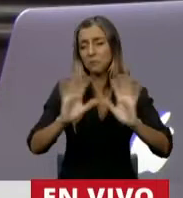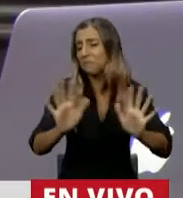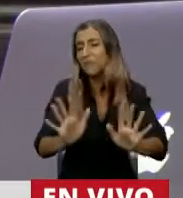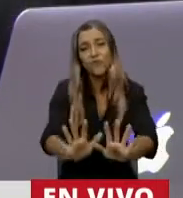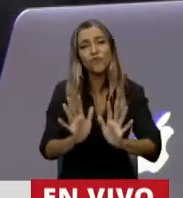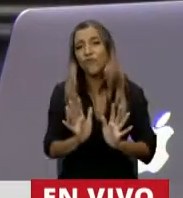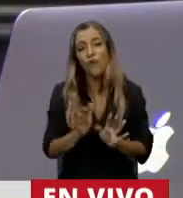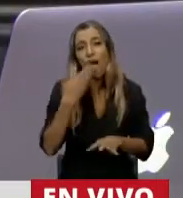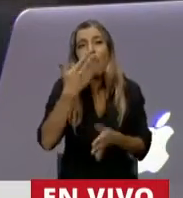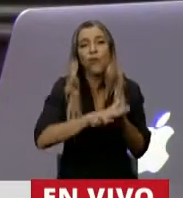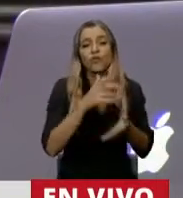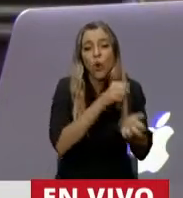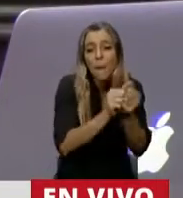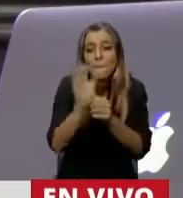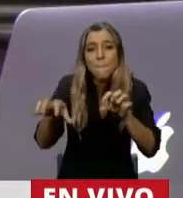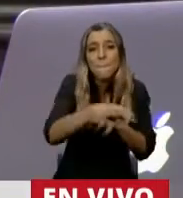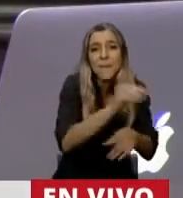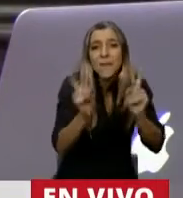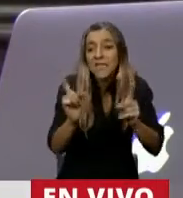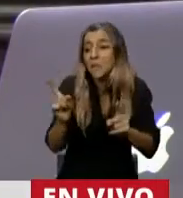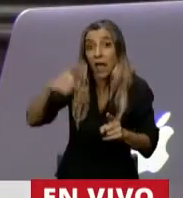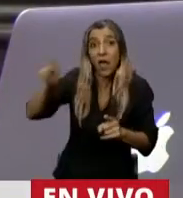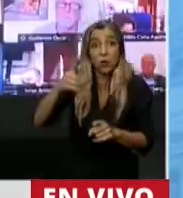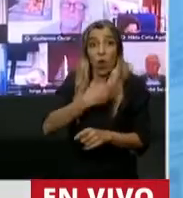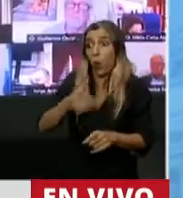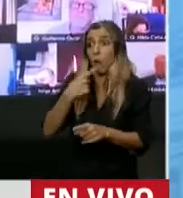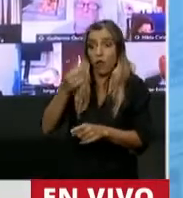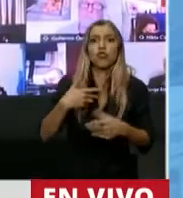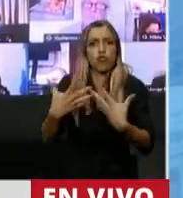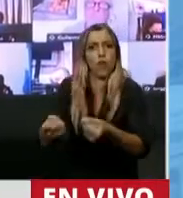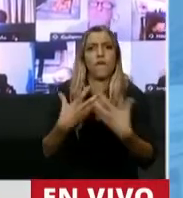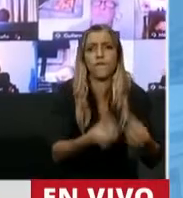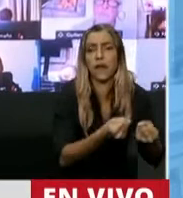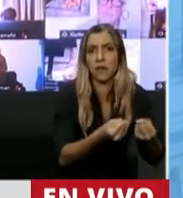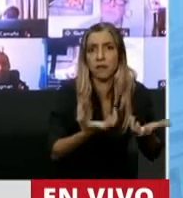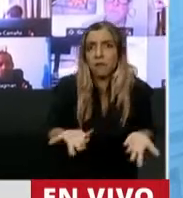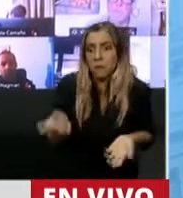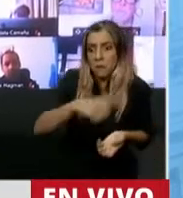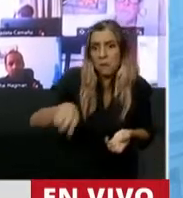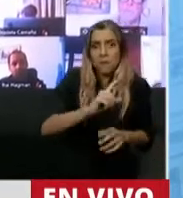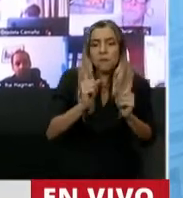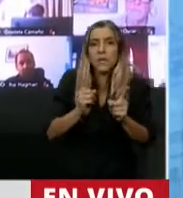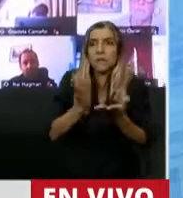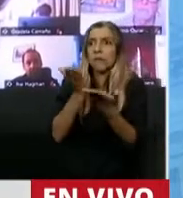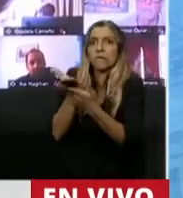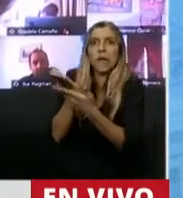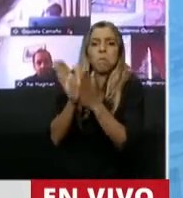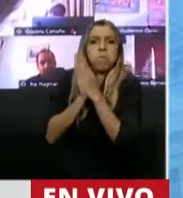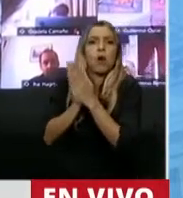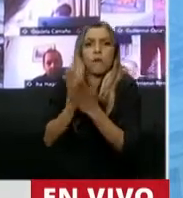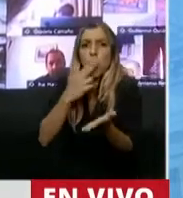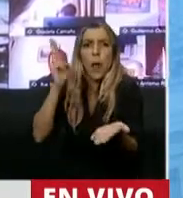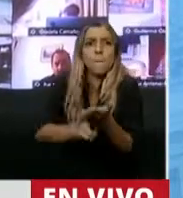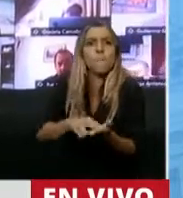de las empresas que ustedes dicen defender y que les están pidiendo, por favor, que no graben los activos